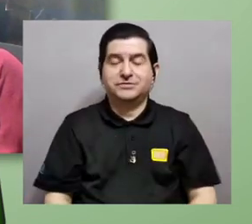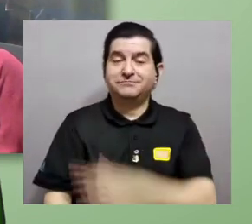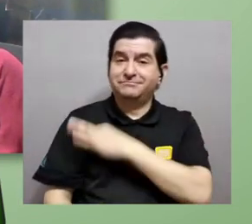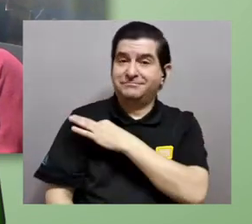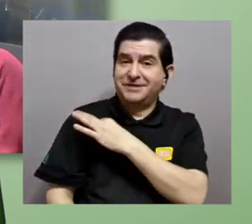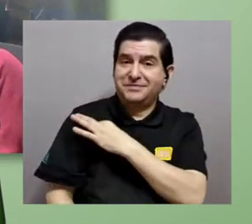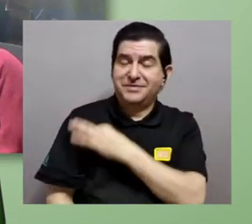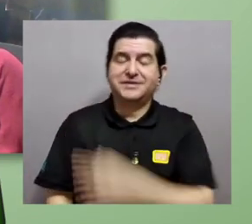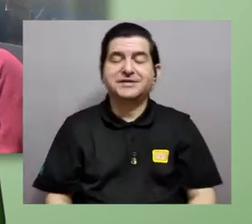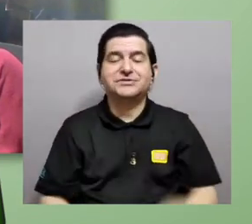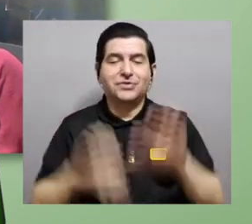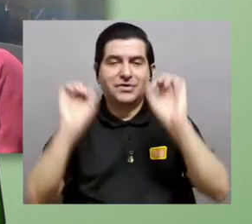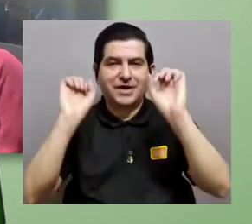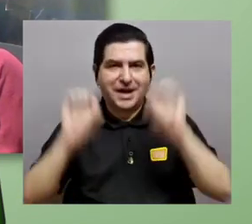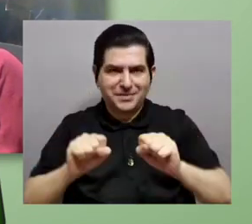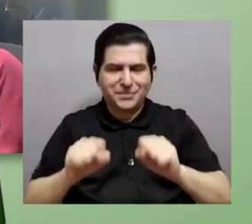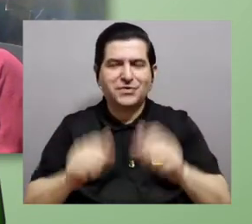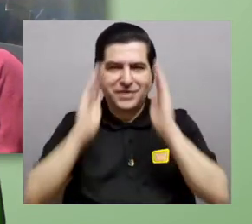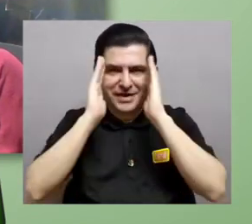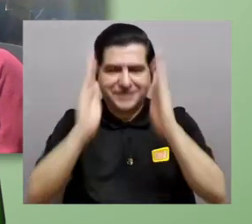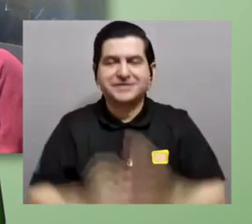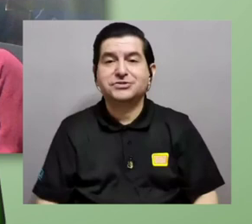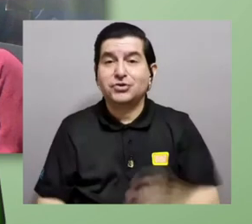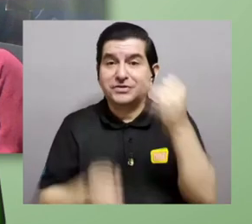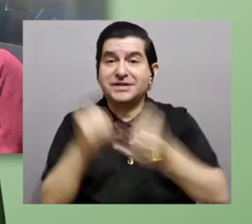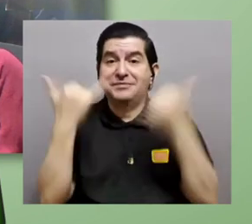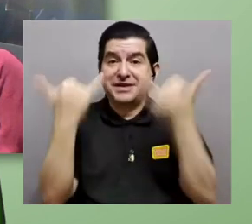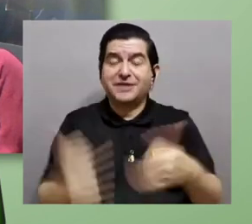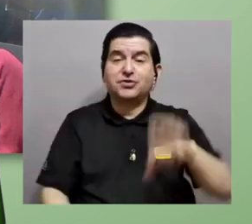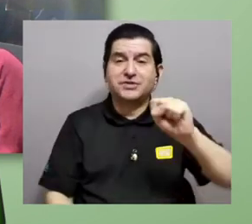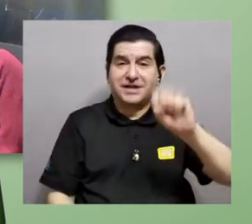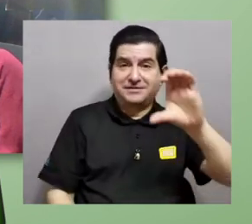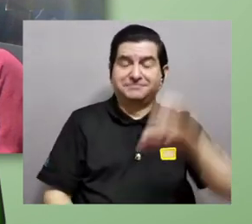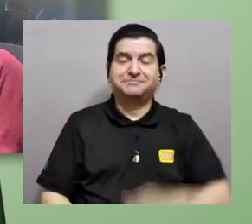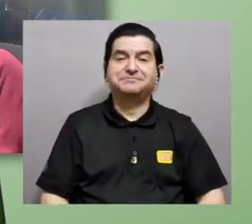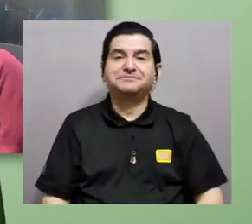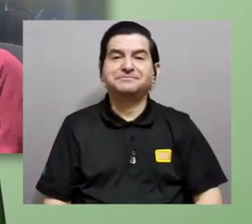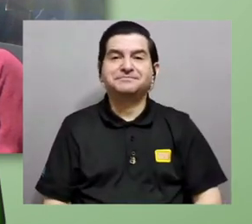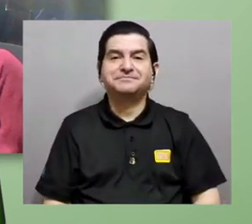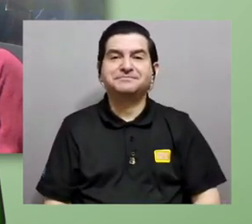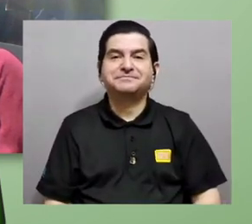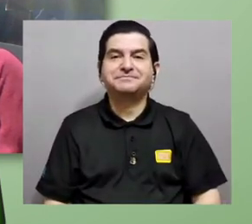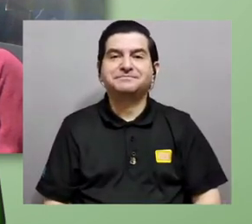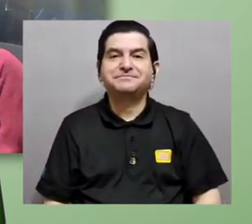entre todos y todas y pues la invitación es siempre acercarse a esto Sebastián vamos cerrando entonces